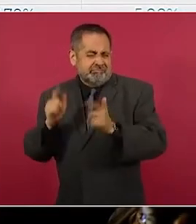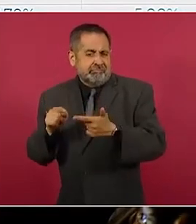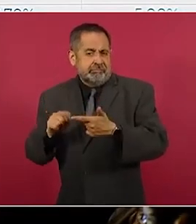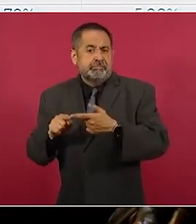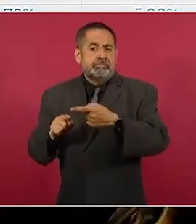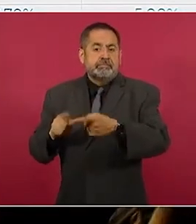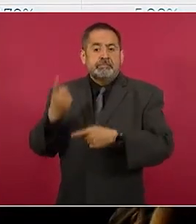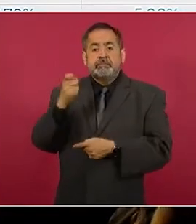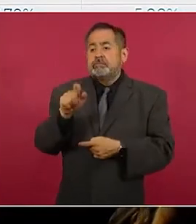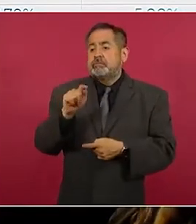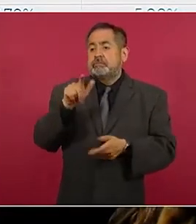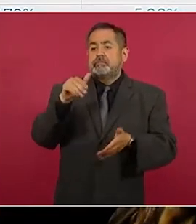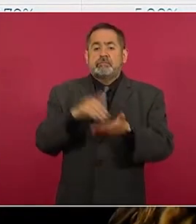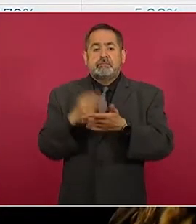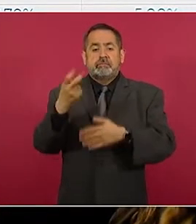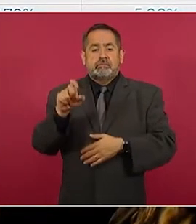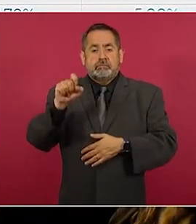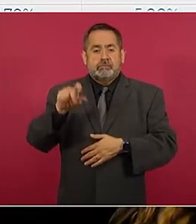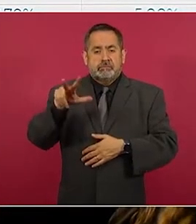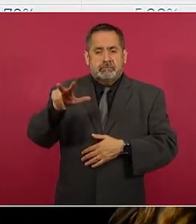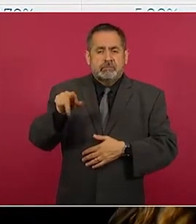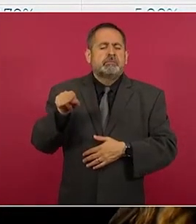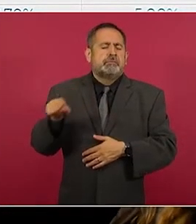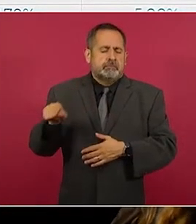228.